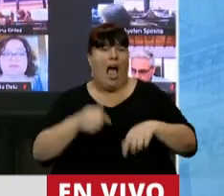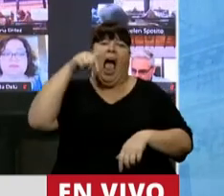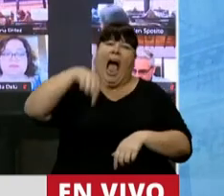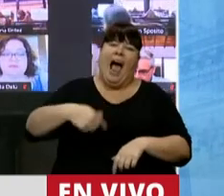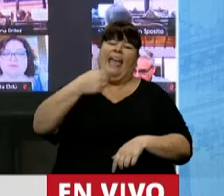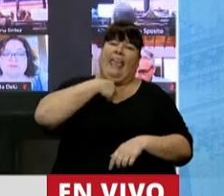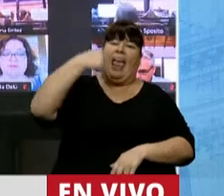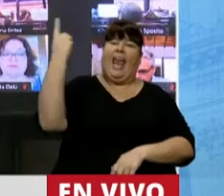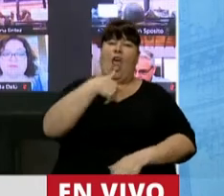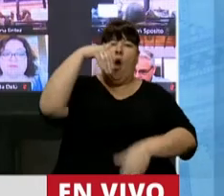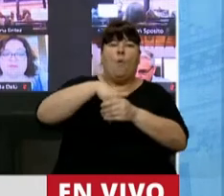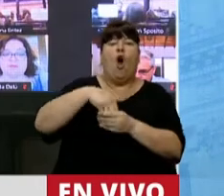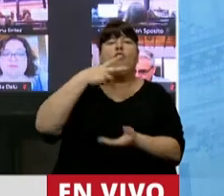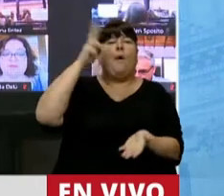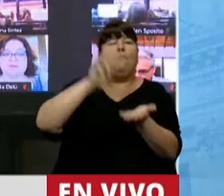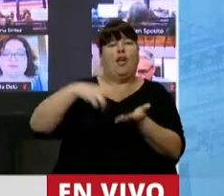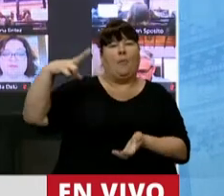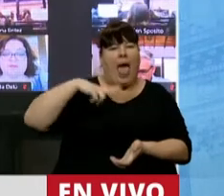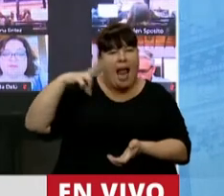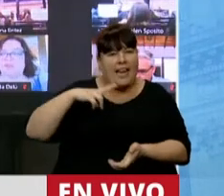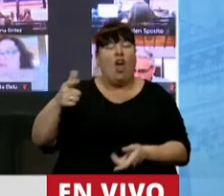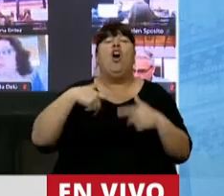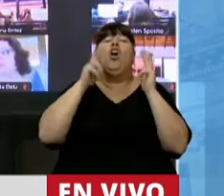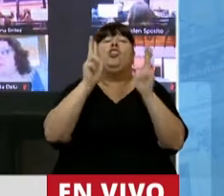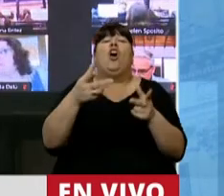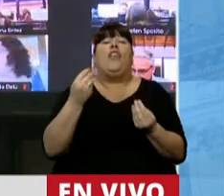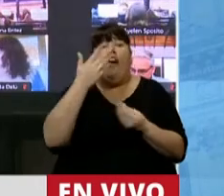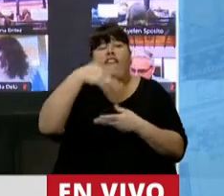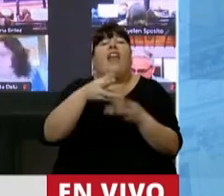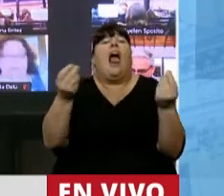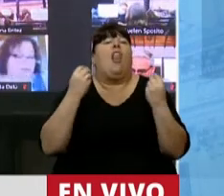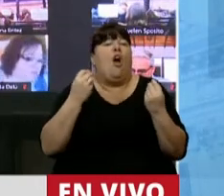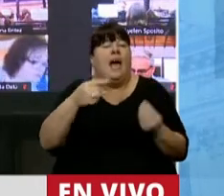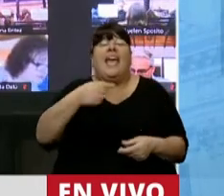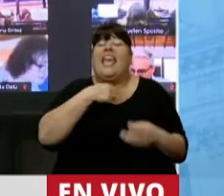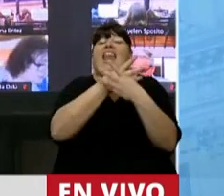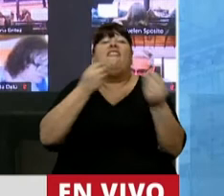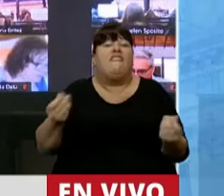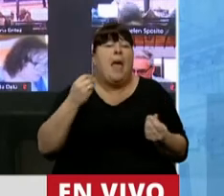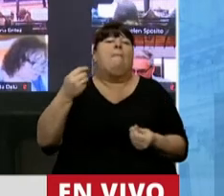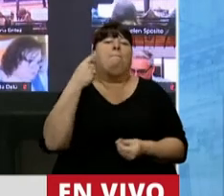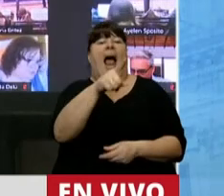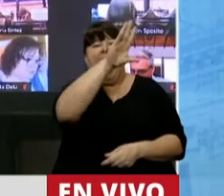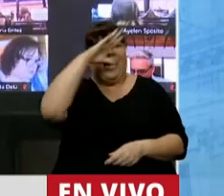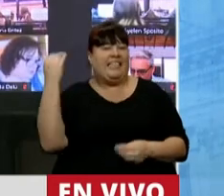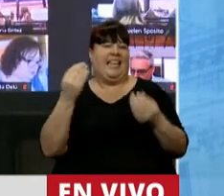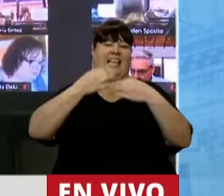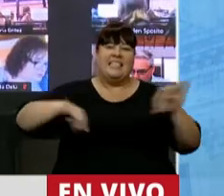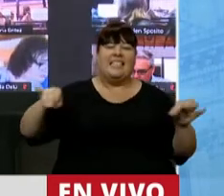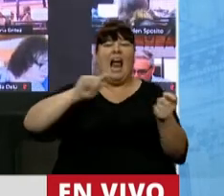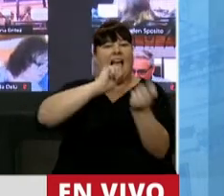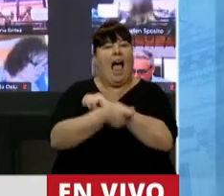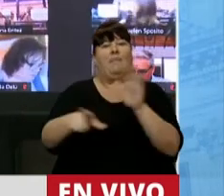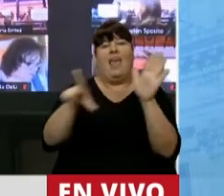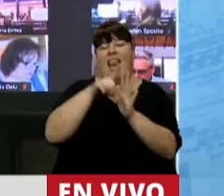Ahora nos quieren hacer votar el impuesto a la riqueza. Y yo les digo dónde quieren terminar esto, quieren terminar para que Cristina pueda sacar la